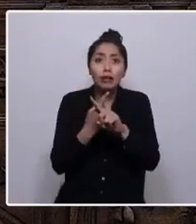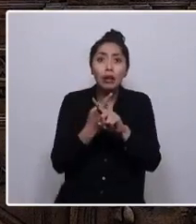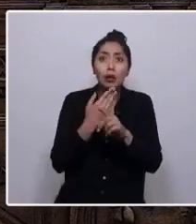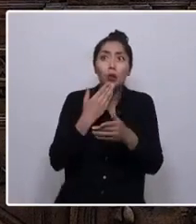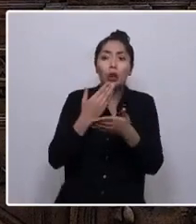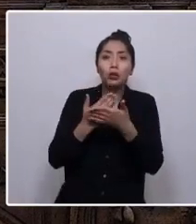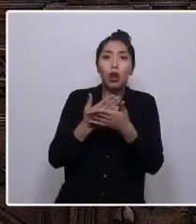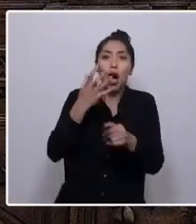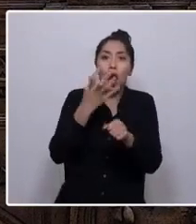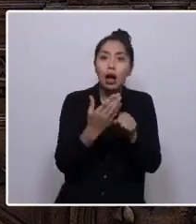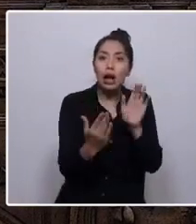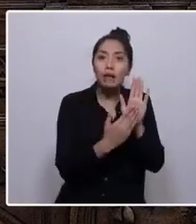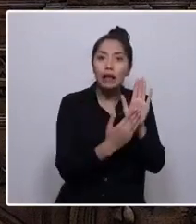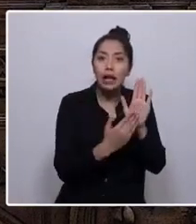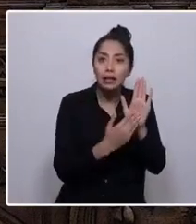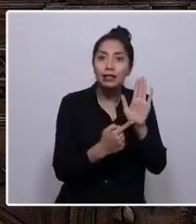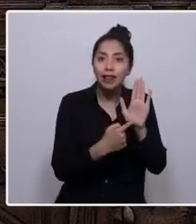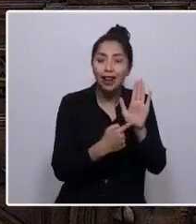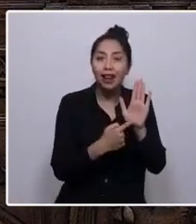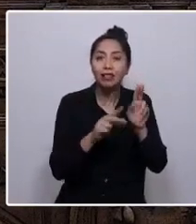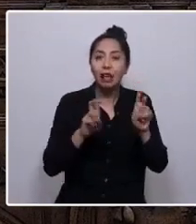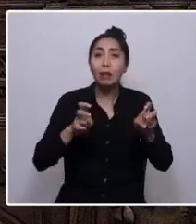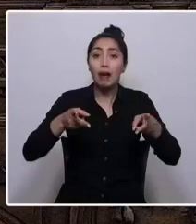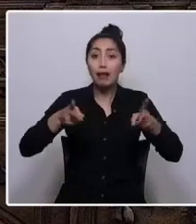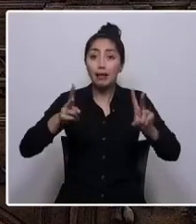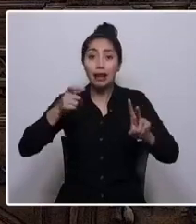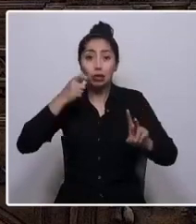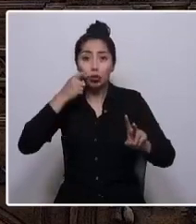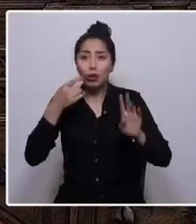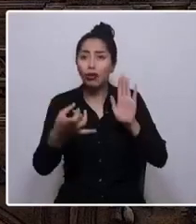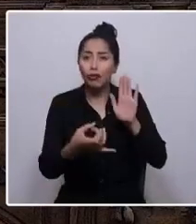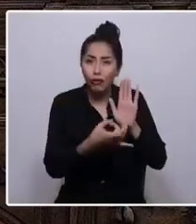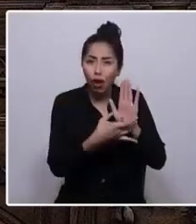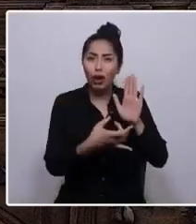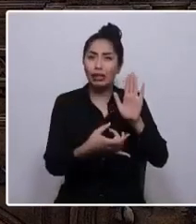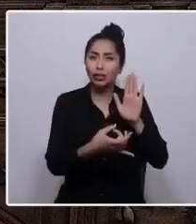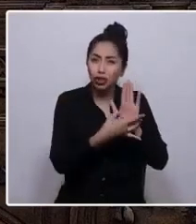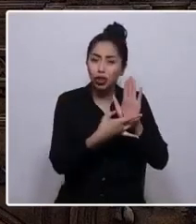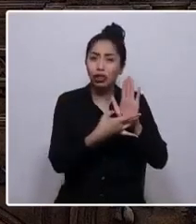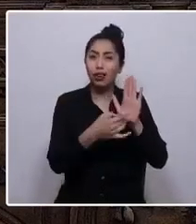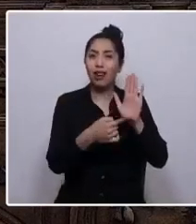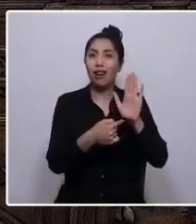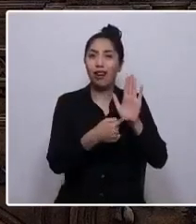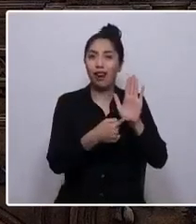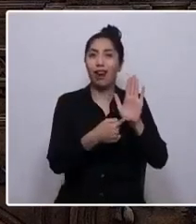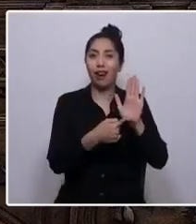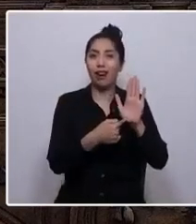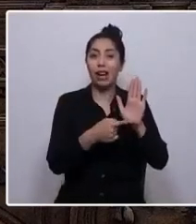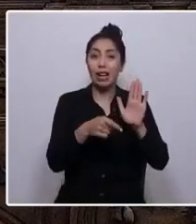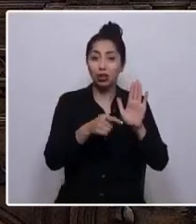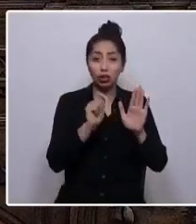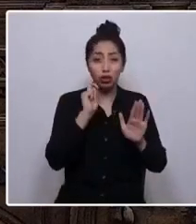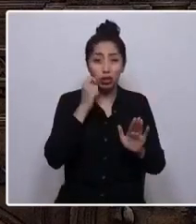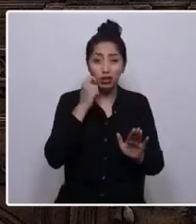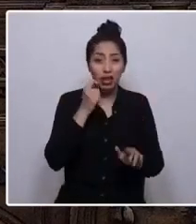evidencia que las violaciones a los derechos humanos no pertenecen solo al pasado.